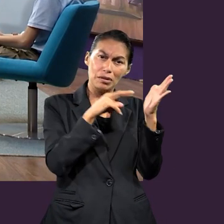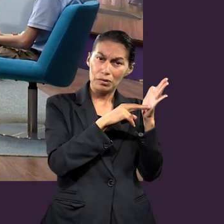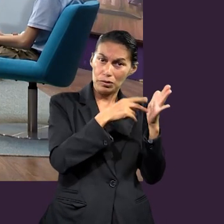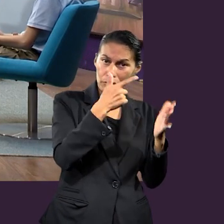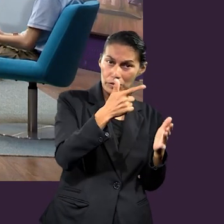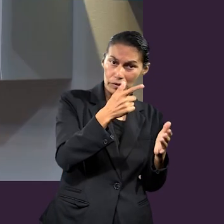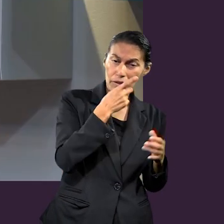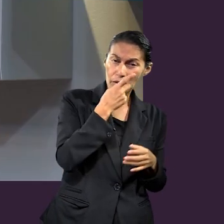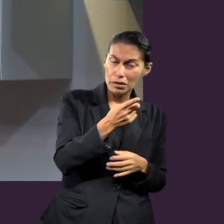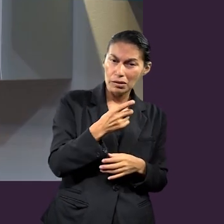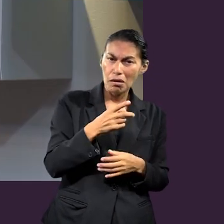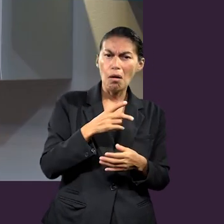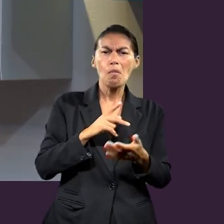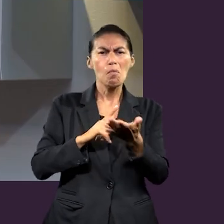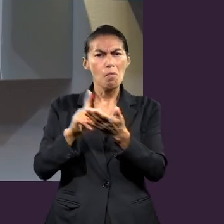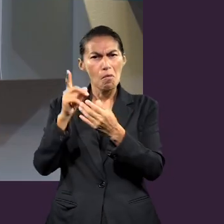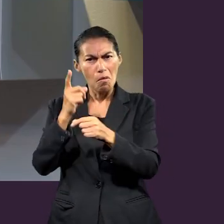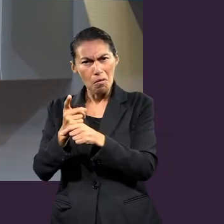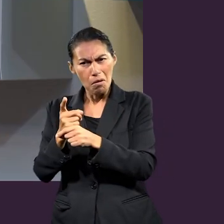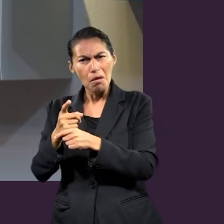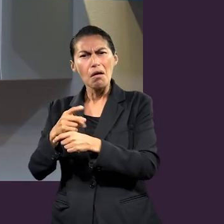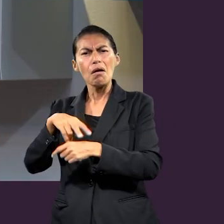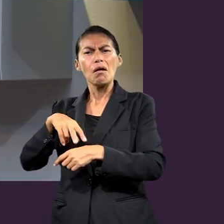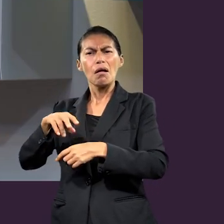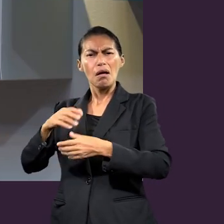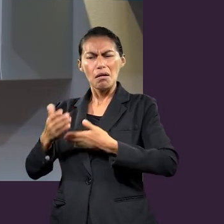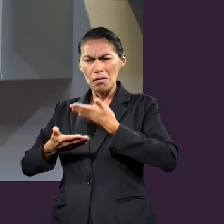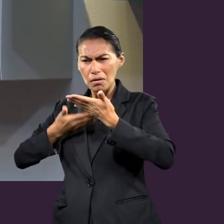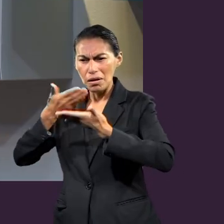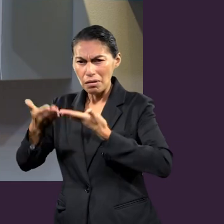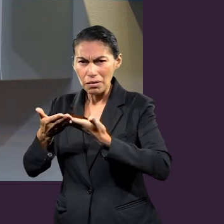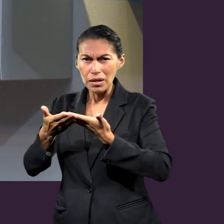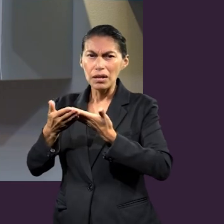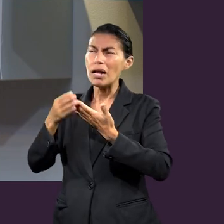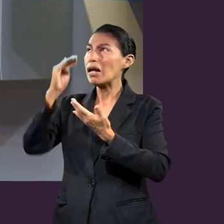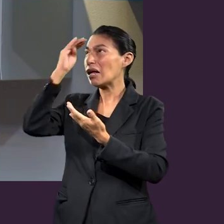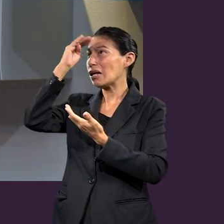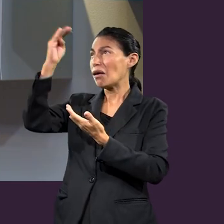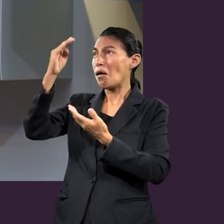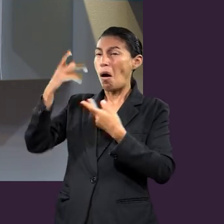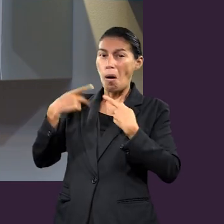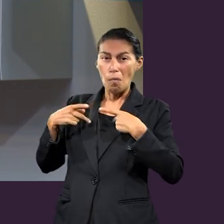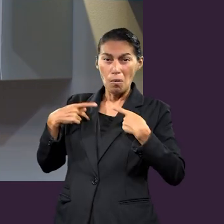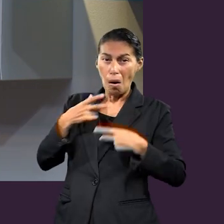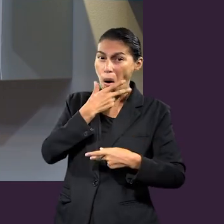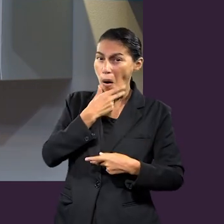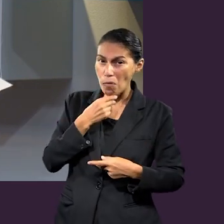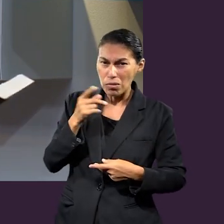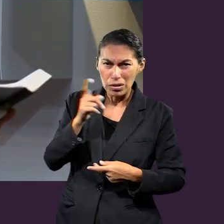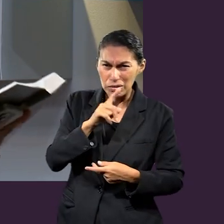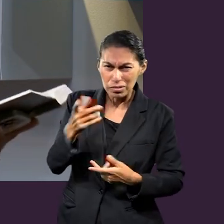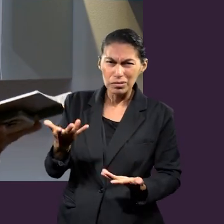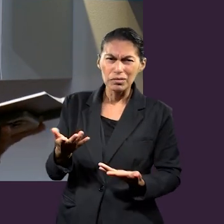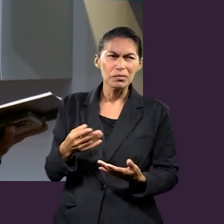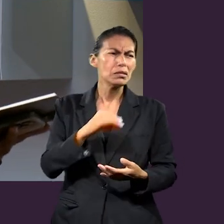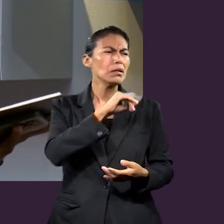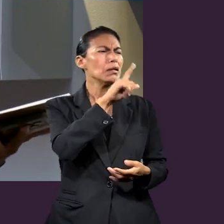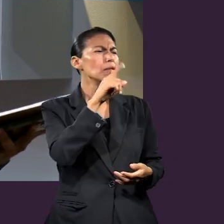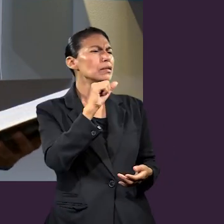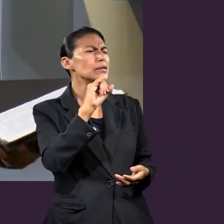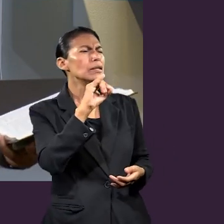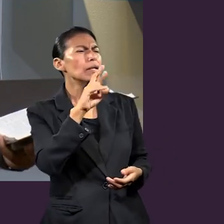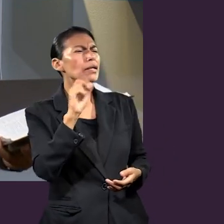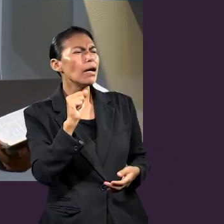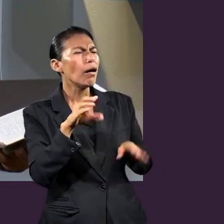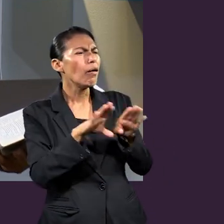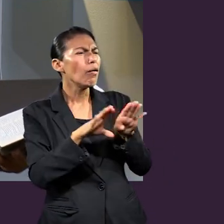verso 7. Servir de buena voluntad, como al Señor y no a los hombres. Es decir, si Dios me ha dado todo, Saiga,